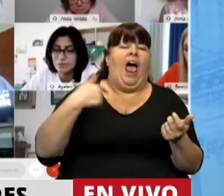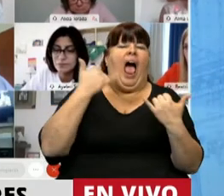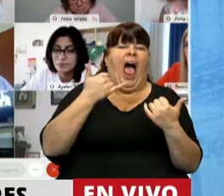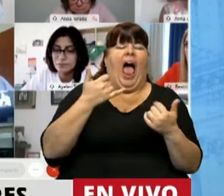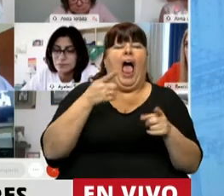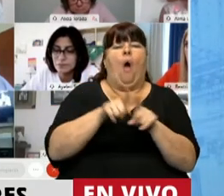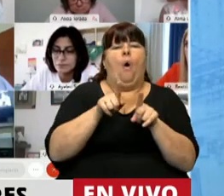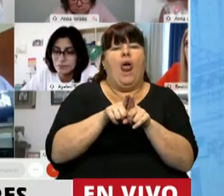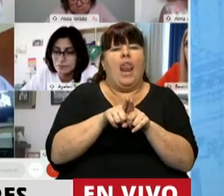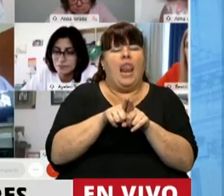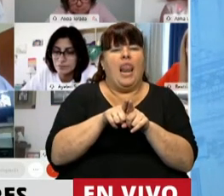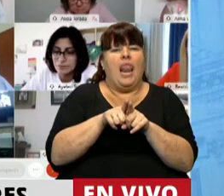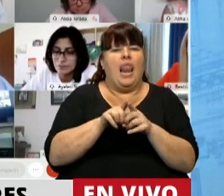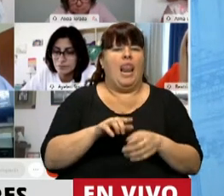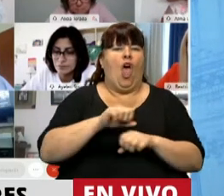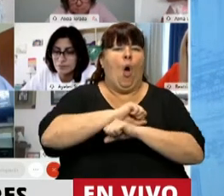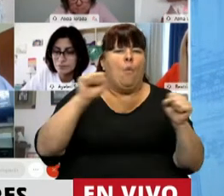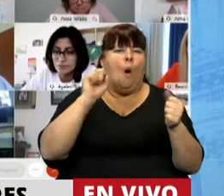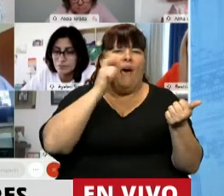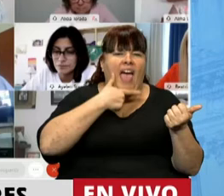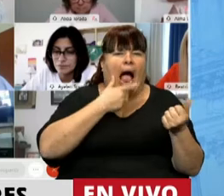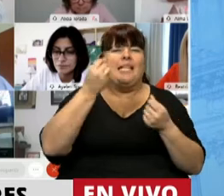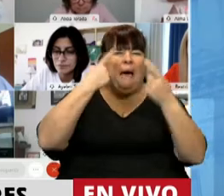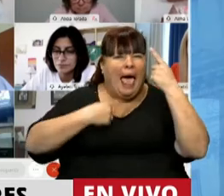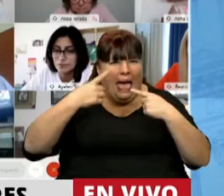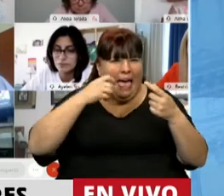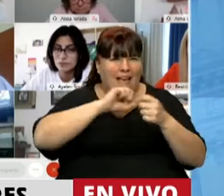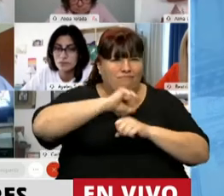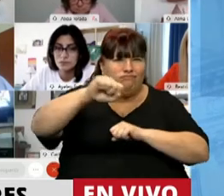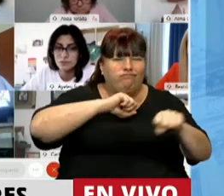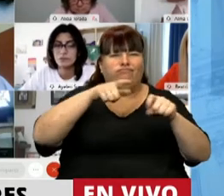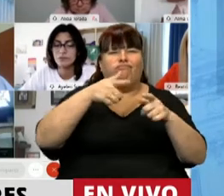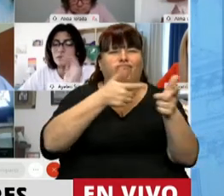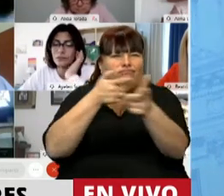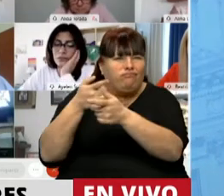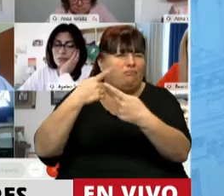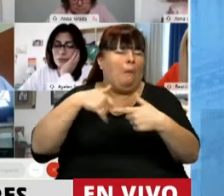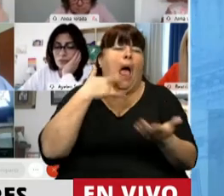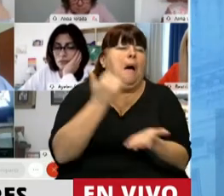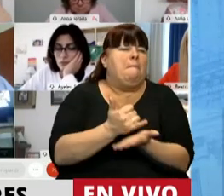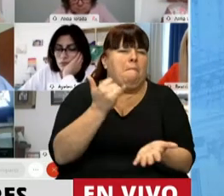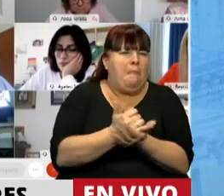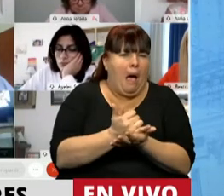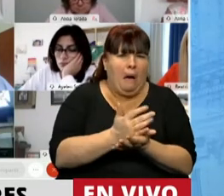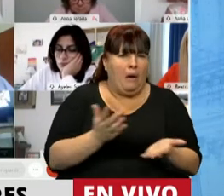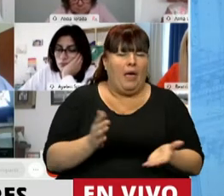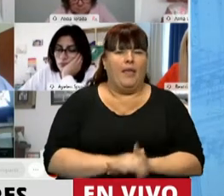arsenales de bombas de gases lagrimógenos y todo ese tipo de estupideces,